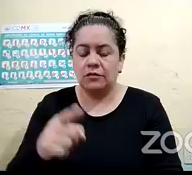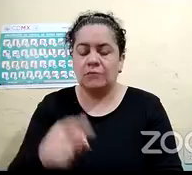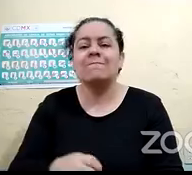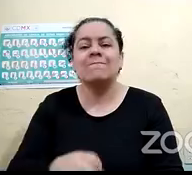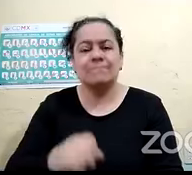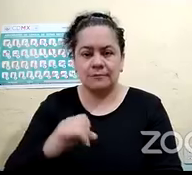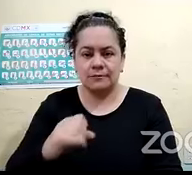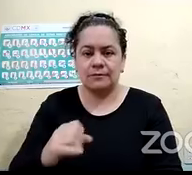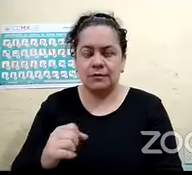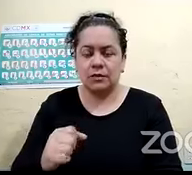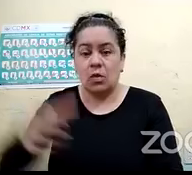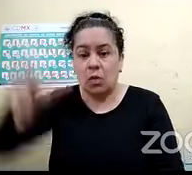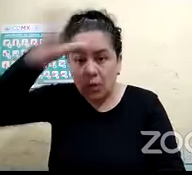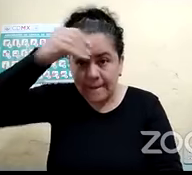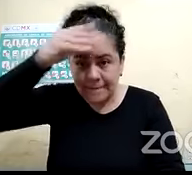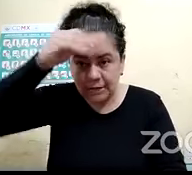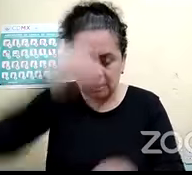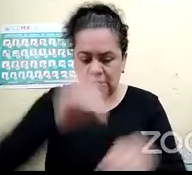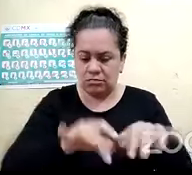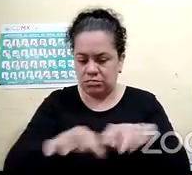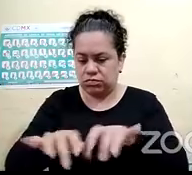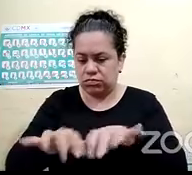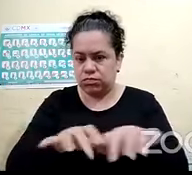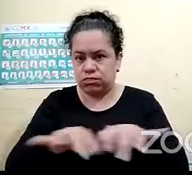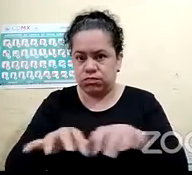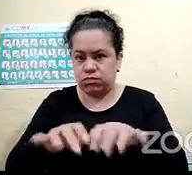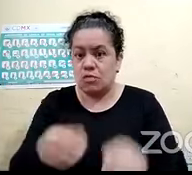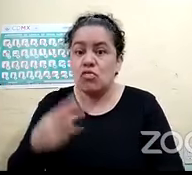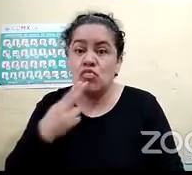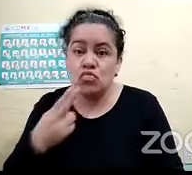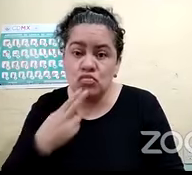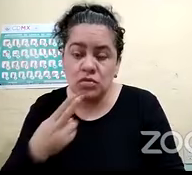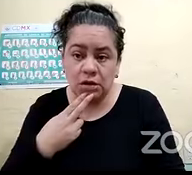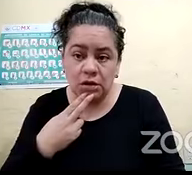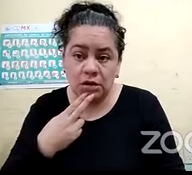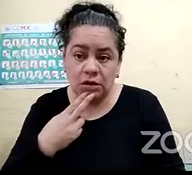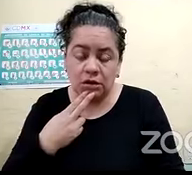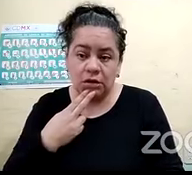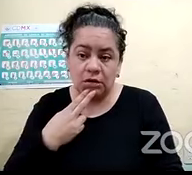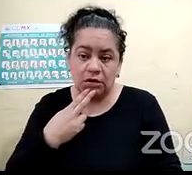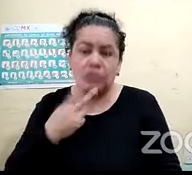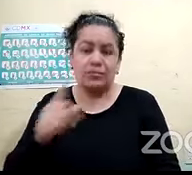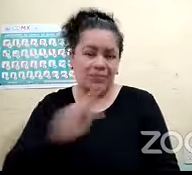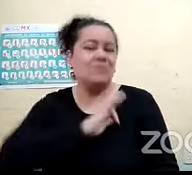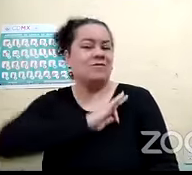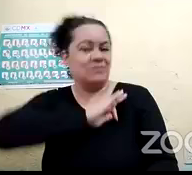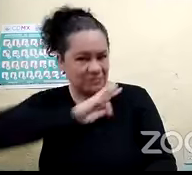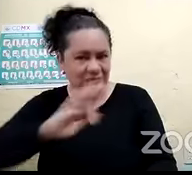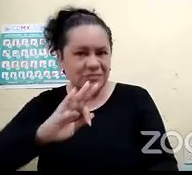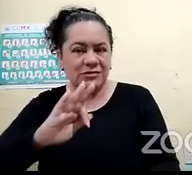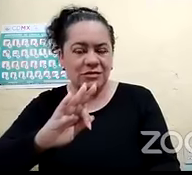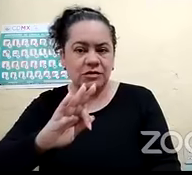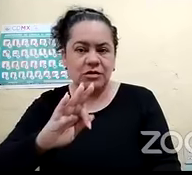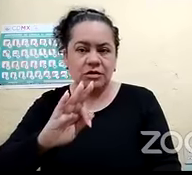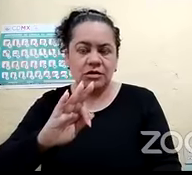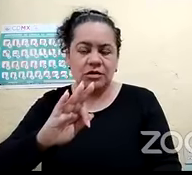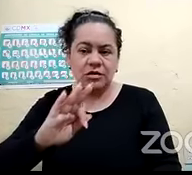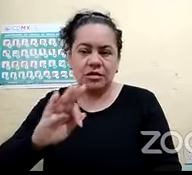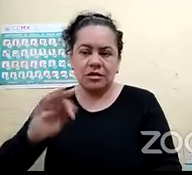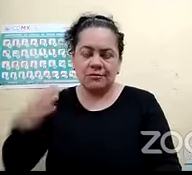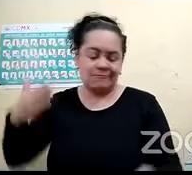a través de una línea de despliegue braille, pude conectarme con el mundo y pude